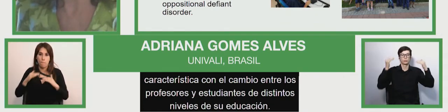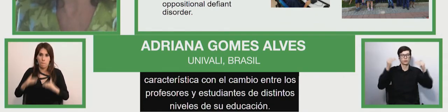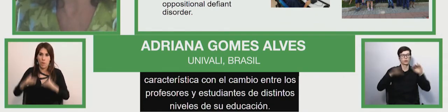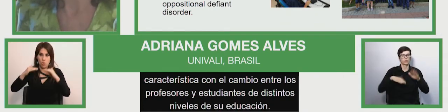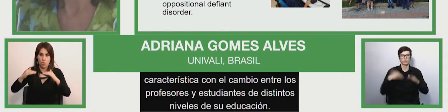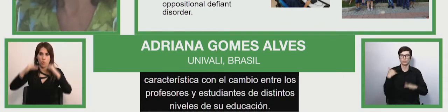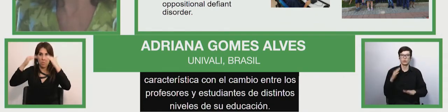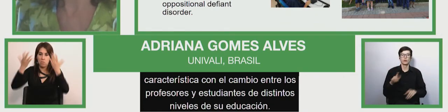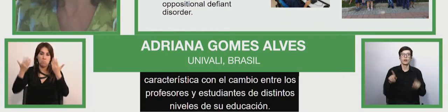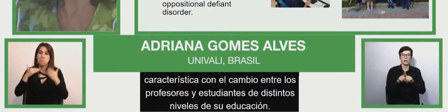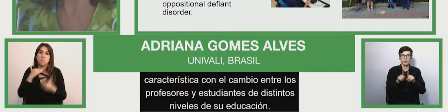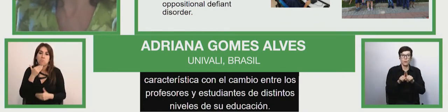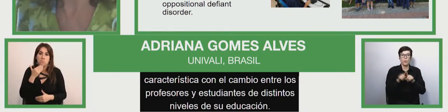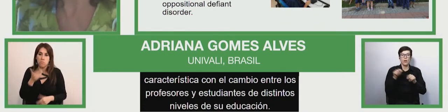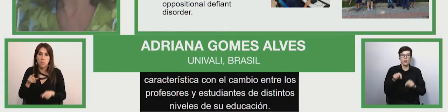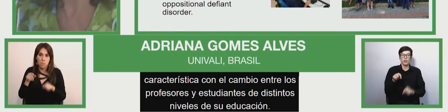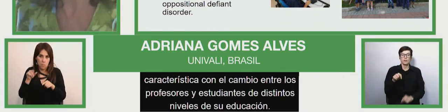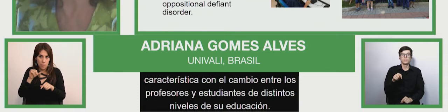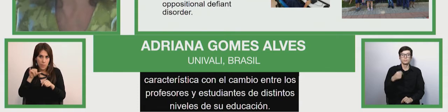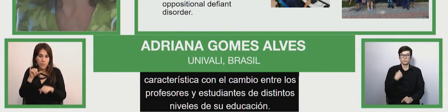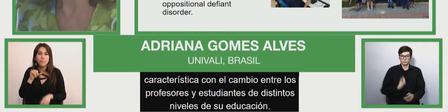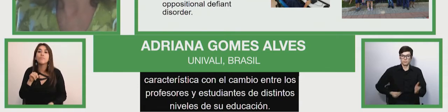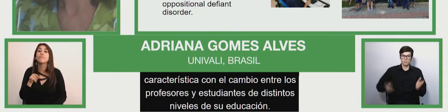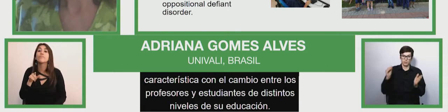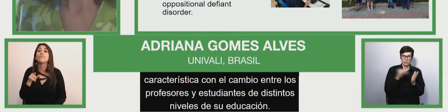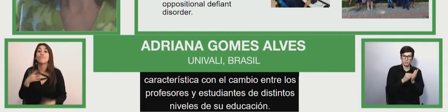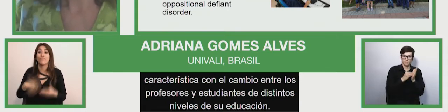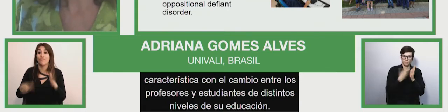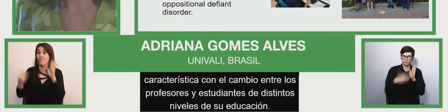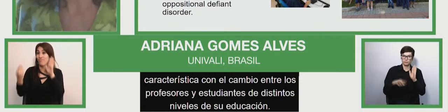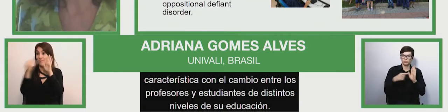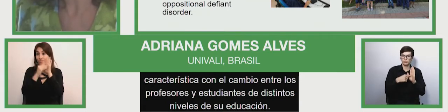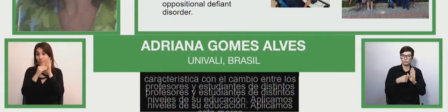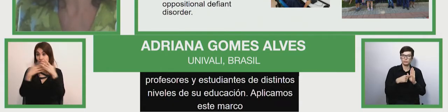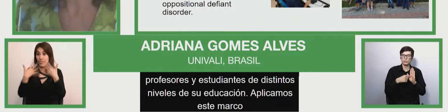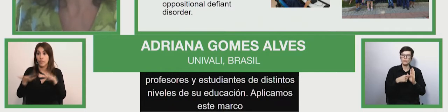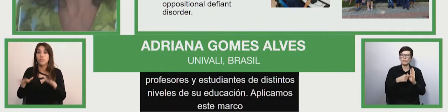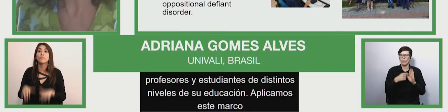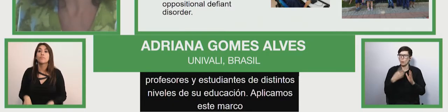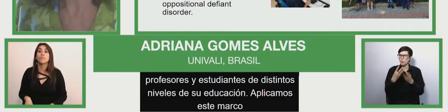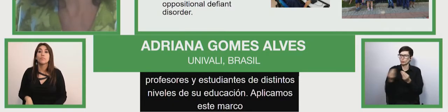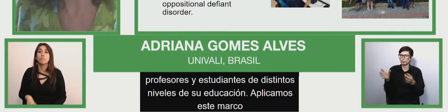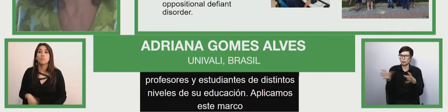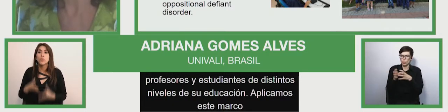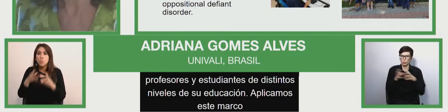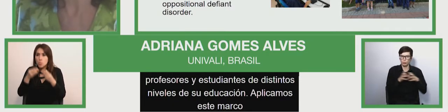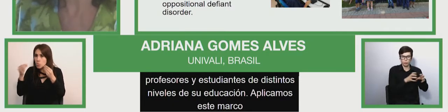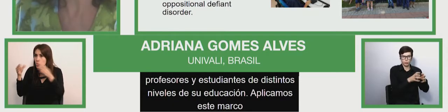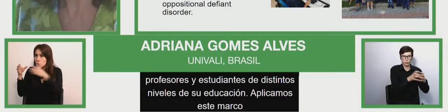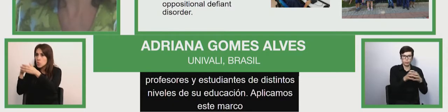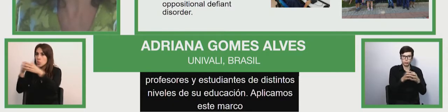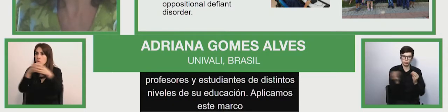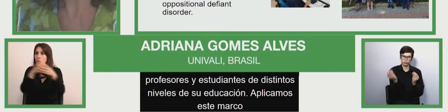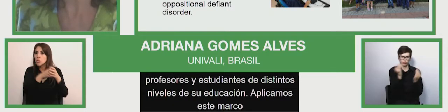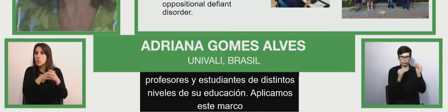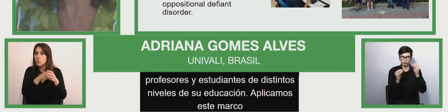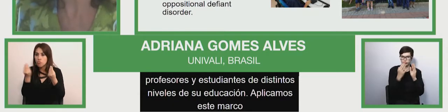Aplicamos este marco con varios grupos de niños. El taller tiene,